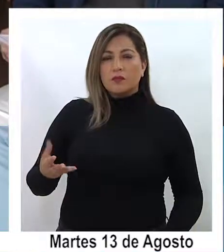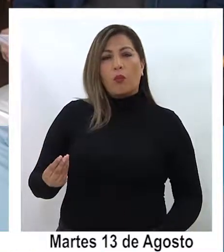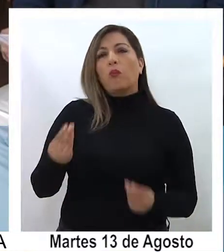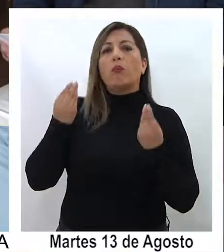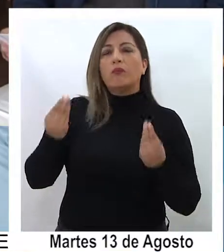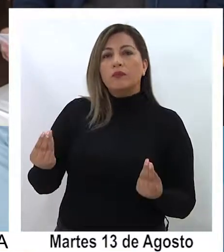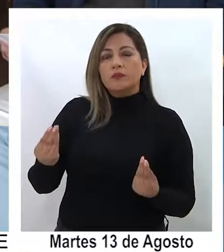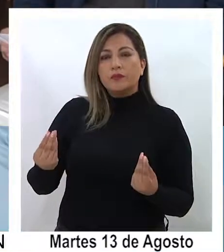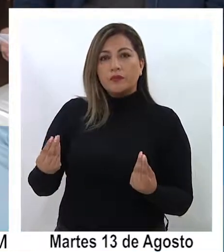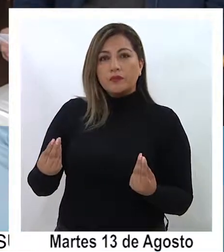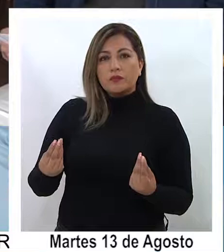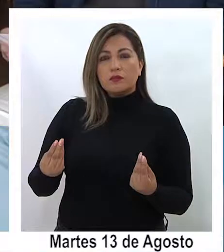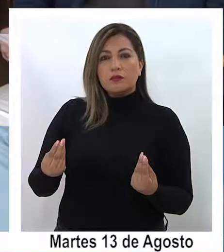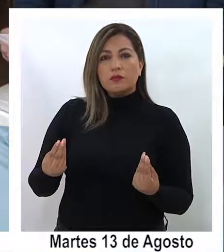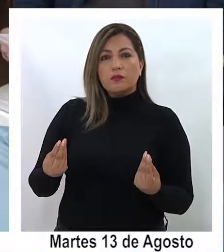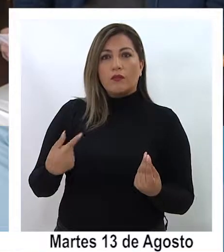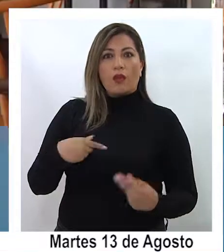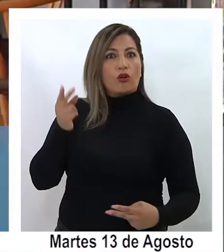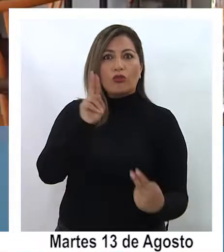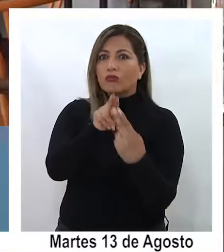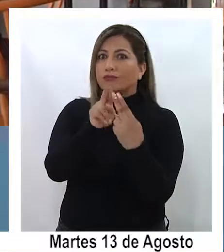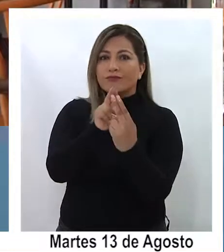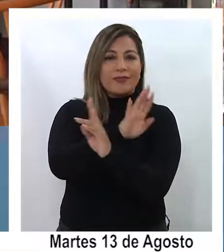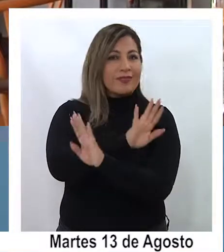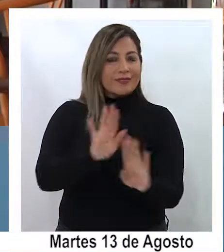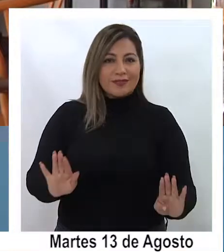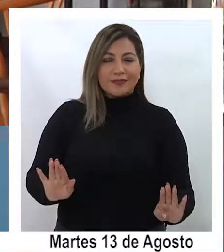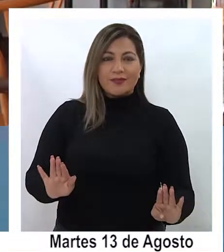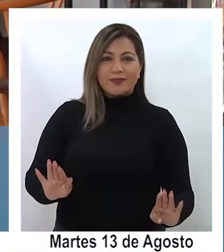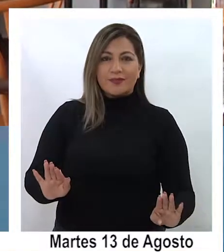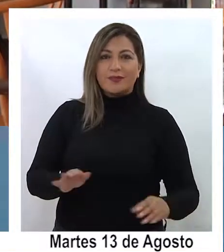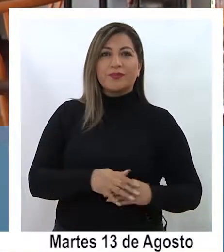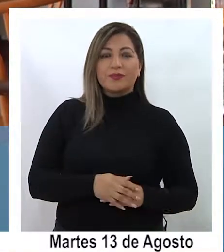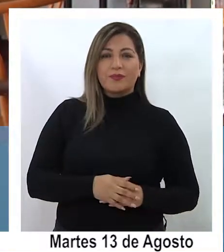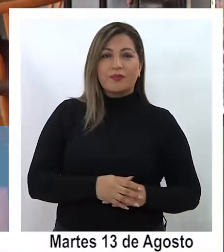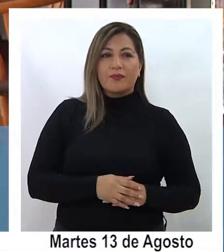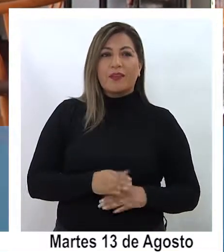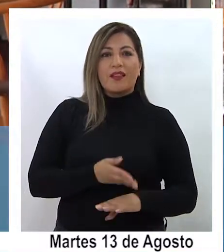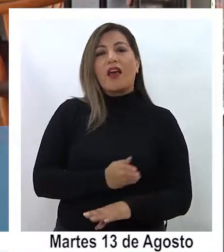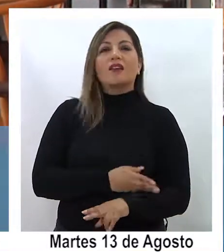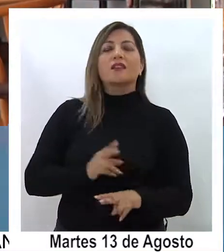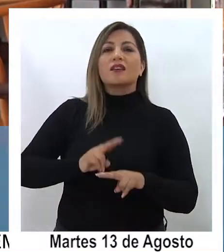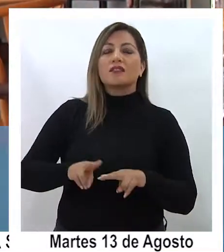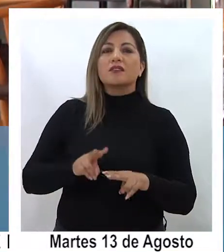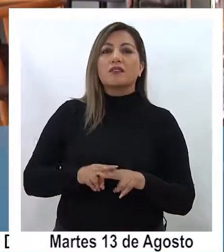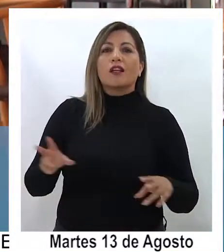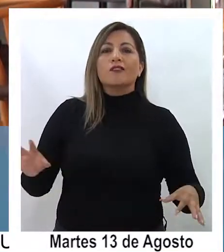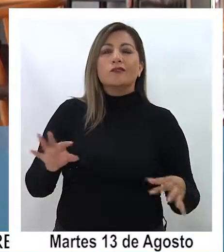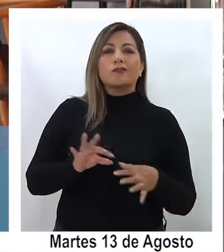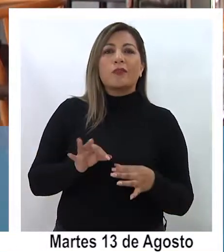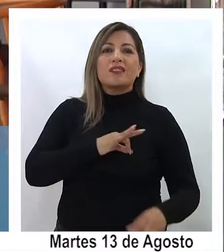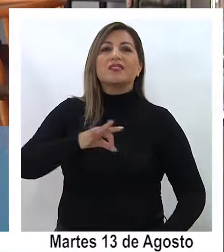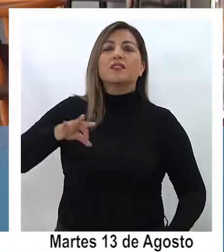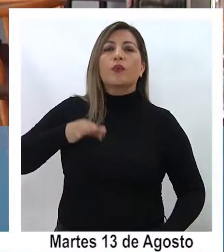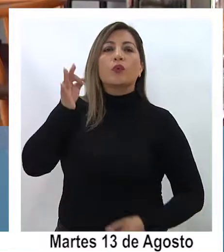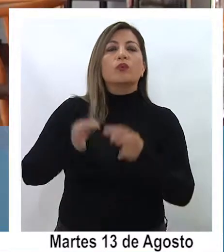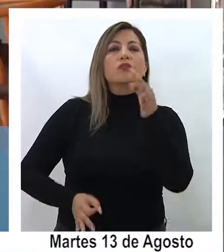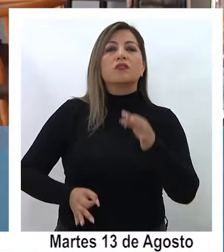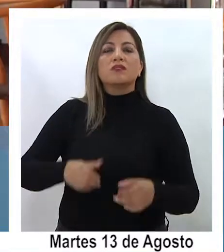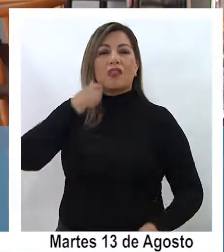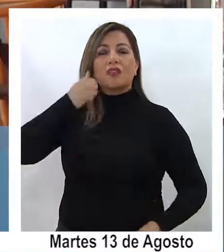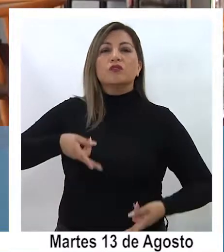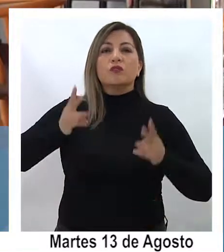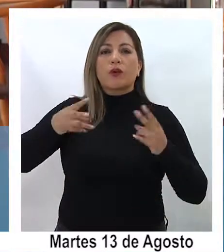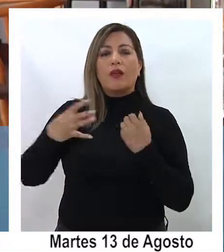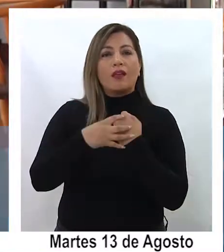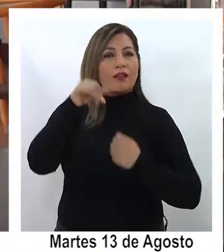constructiva no nos conocíamos tampoco tuvimos la oportunidad además de hacer la conexión con nuestro Ceremia de Justicia y Derecho Humano aquí